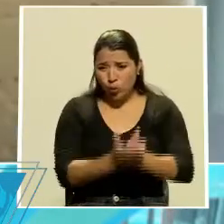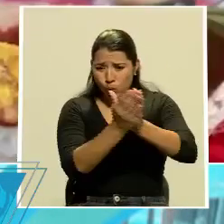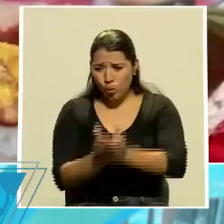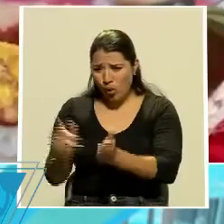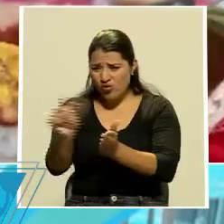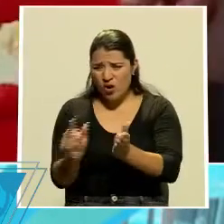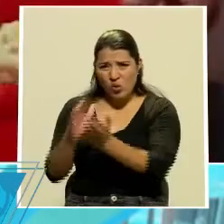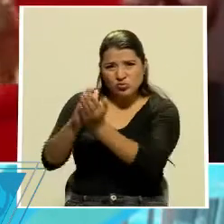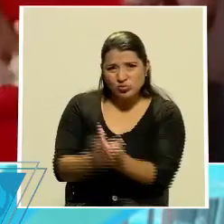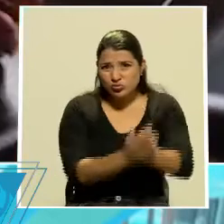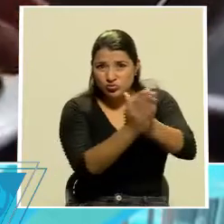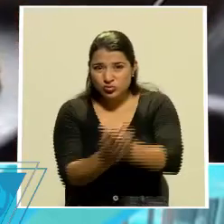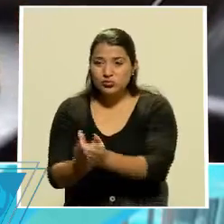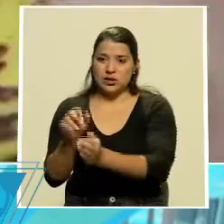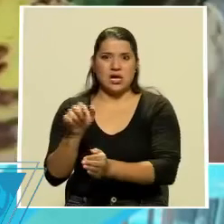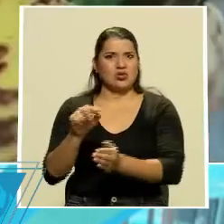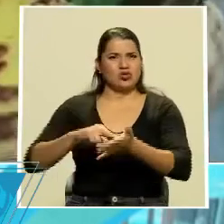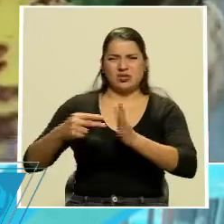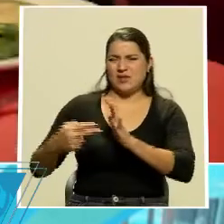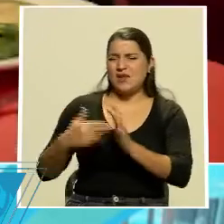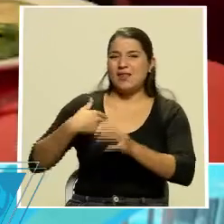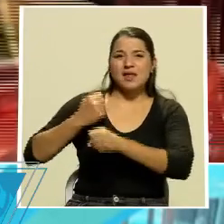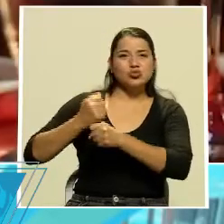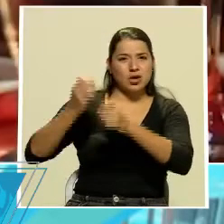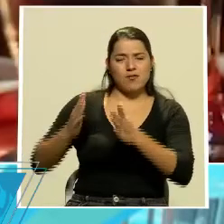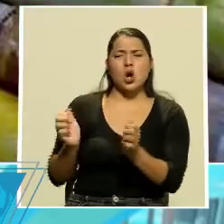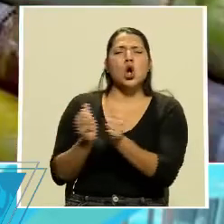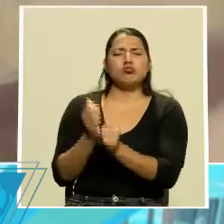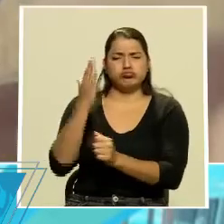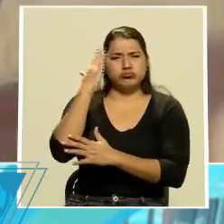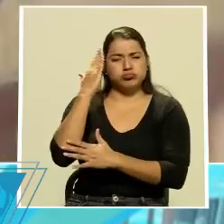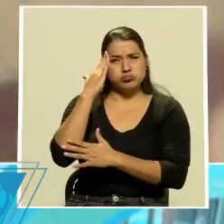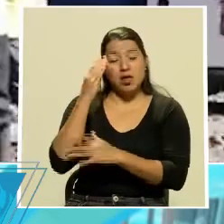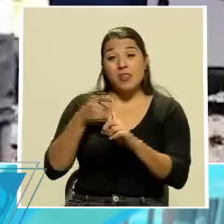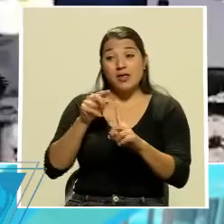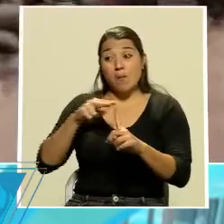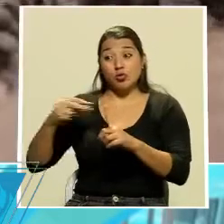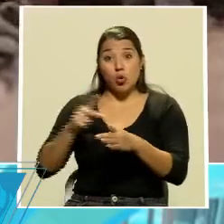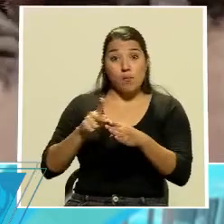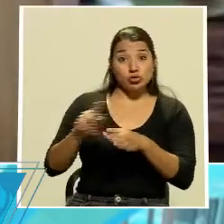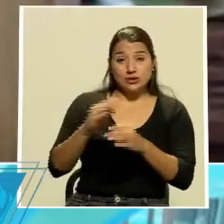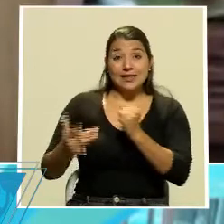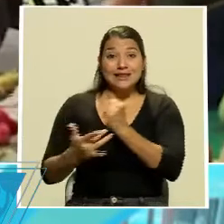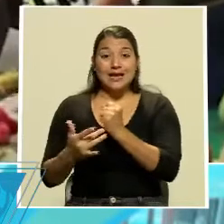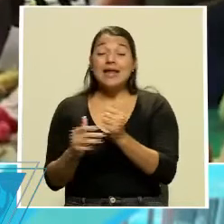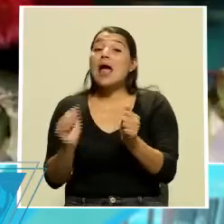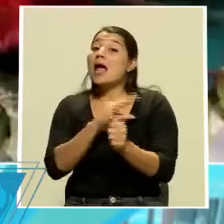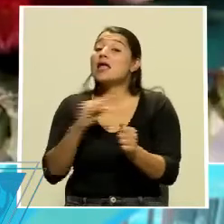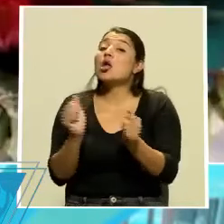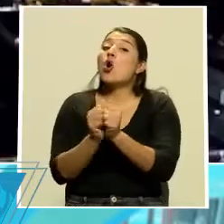un recurso humano capacitado, no solo a nivel profesional, sino también a nivel técnico y con habilidades blandas.